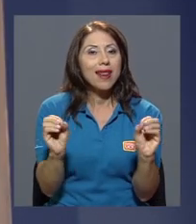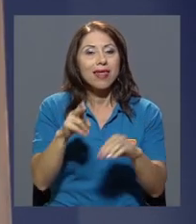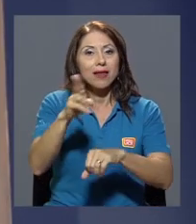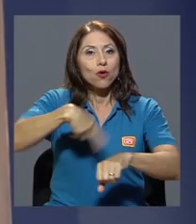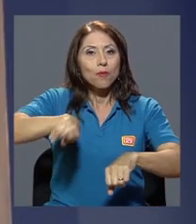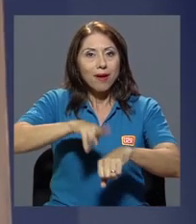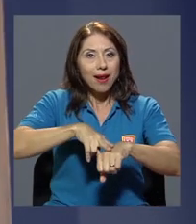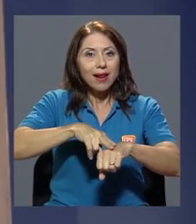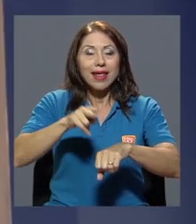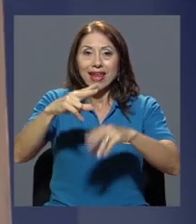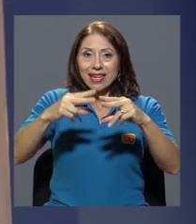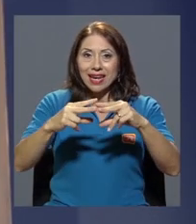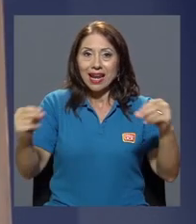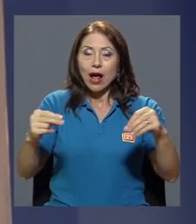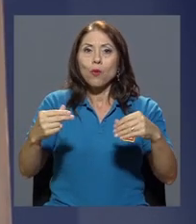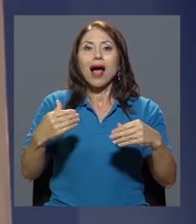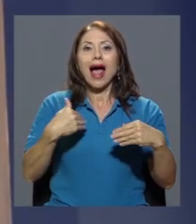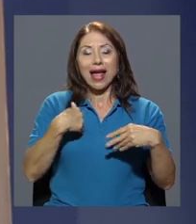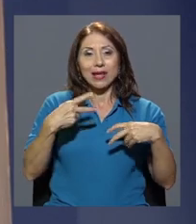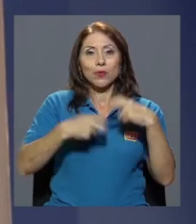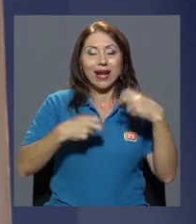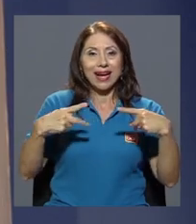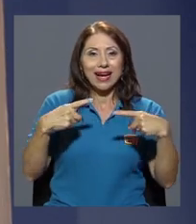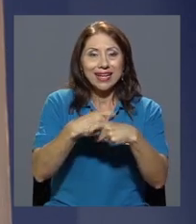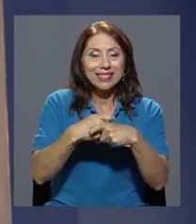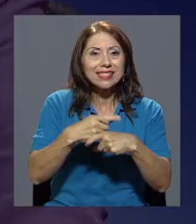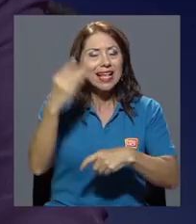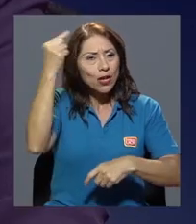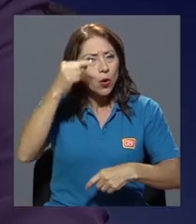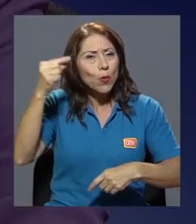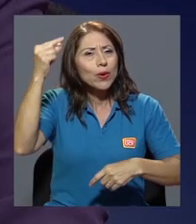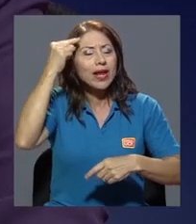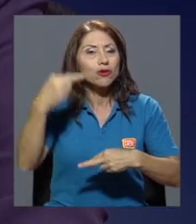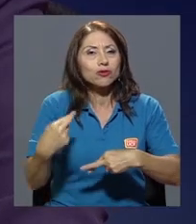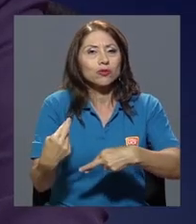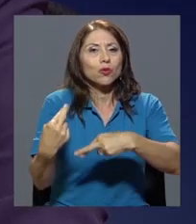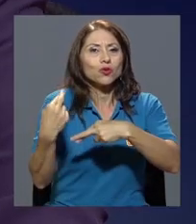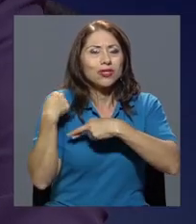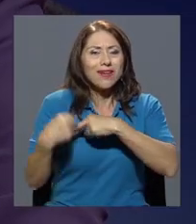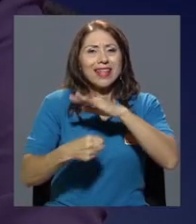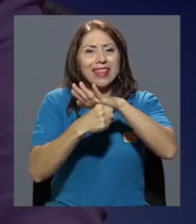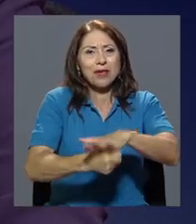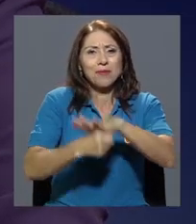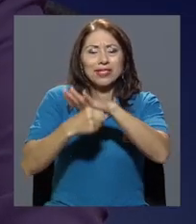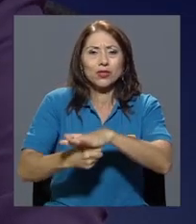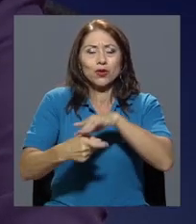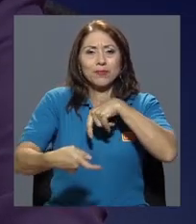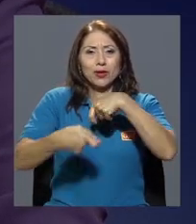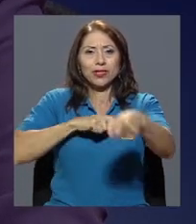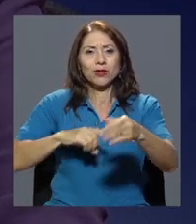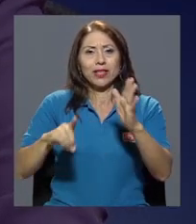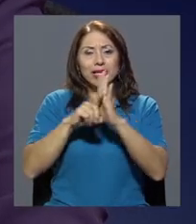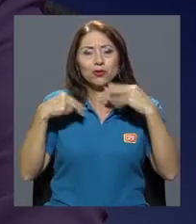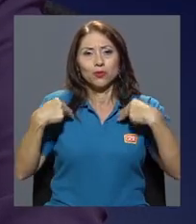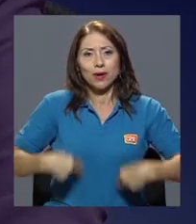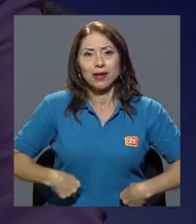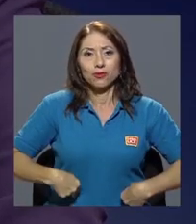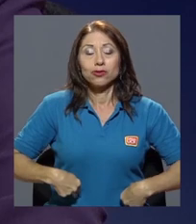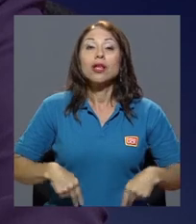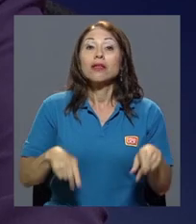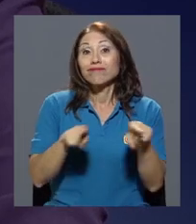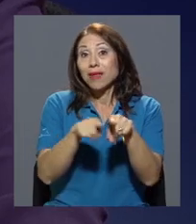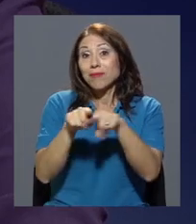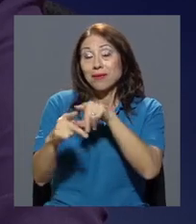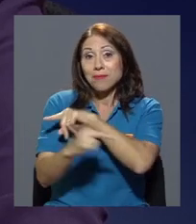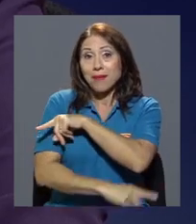hay una crisis. En Nicaragua el gobierno es el responsable de la represión, de las violaciones de derechos humanos y, por supuesto, eso también ayuda a que la comunidad